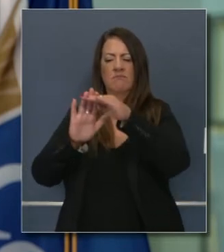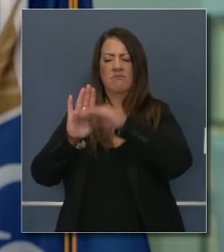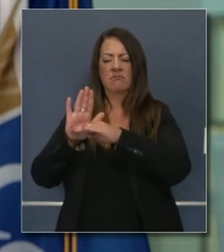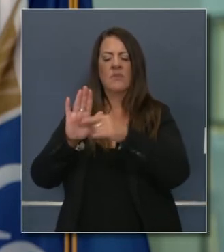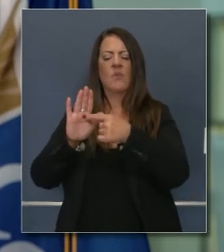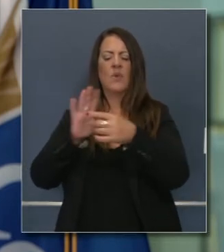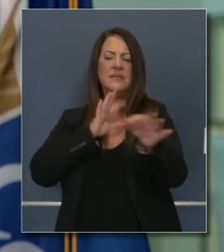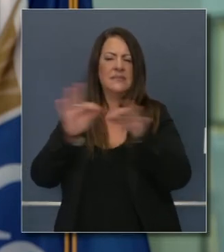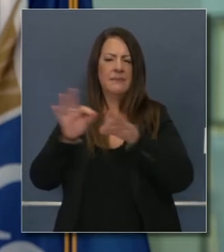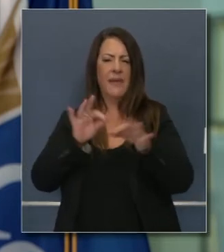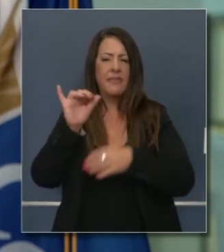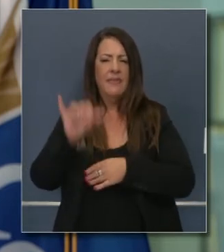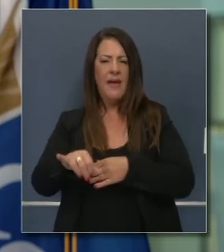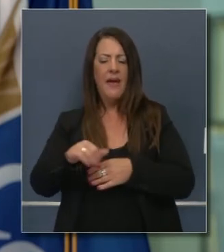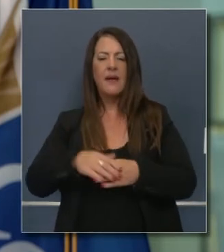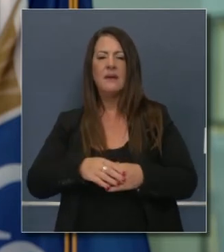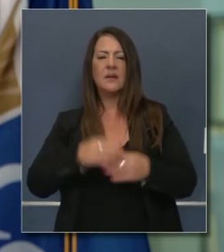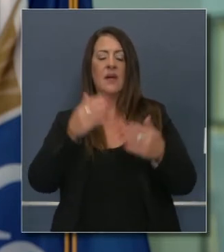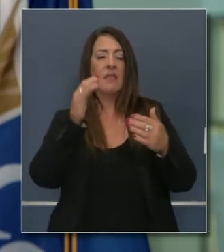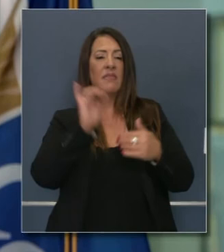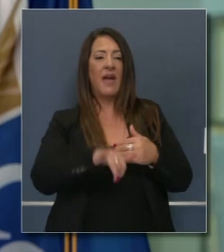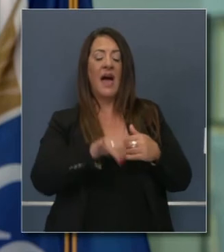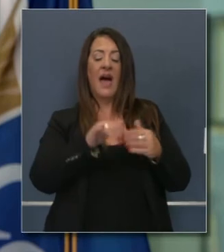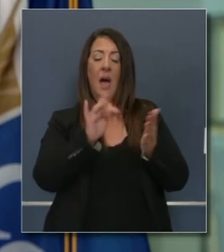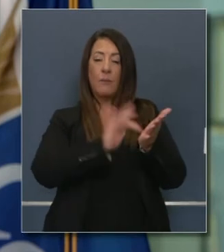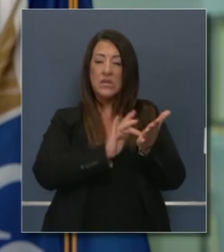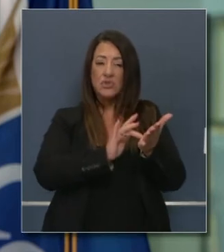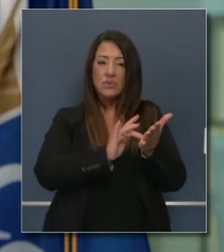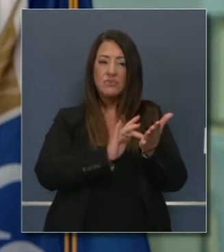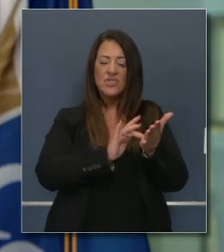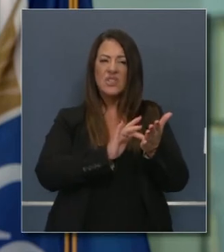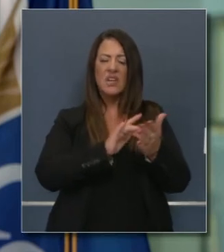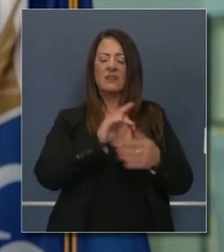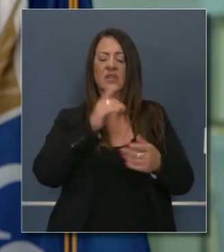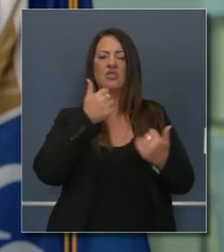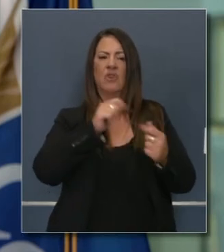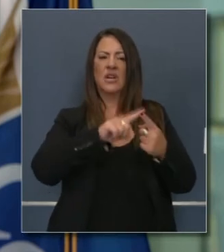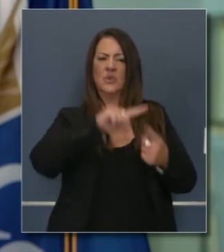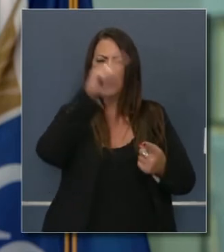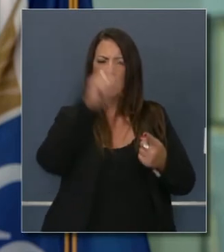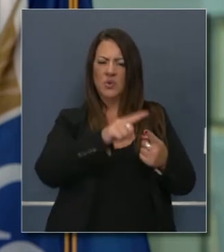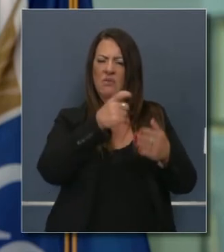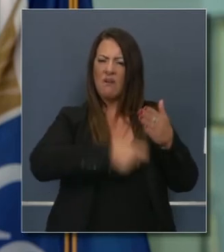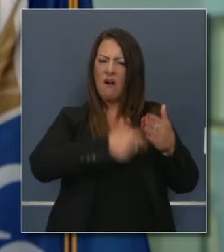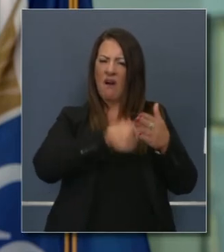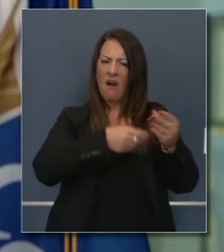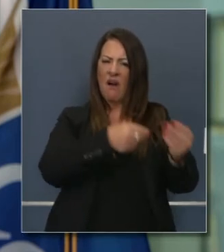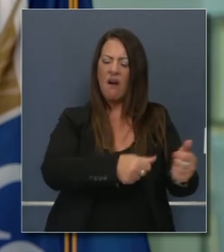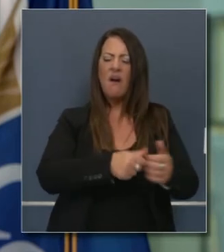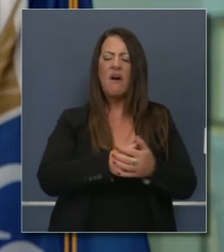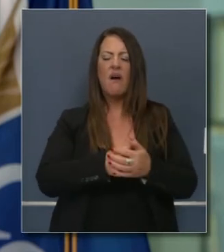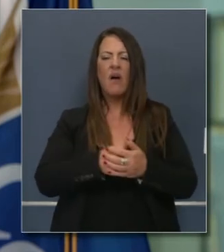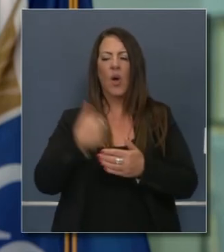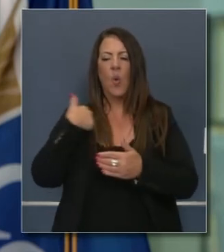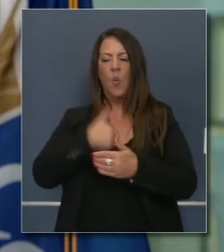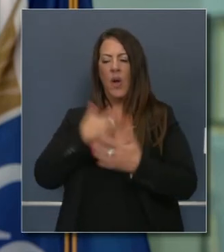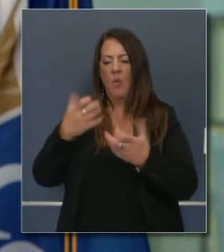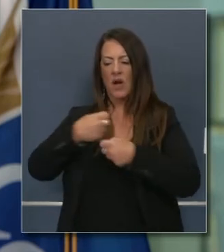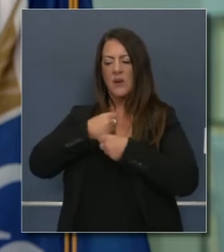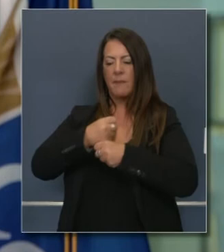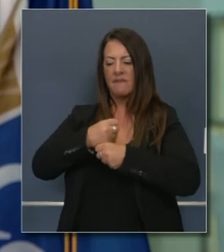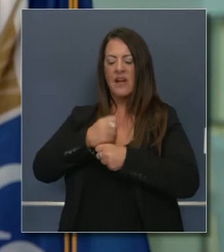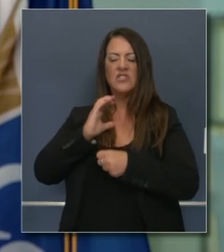esforzándonos en los costos de los fármacos de